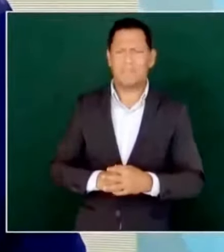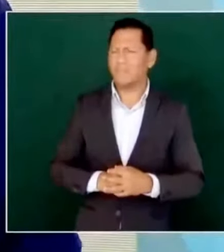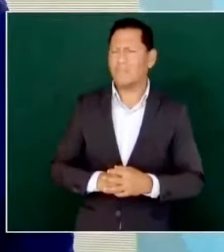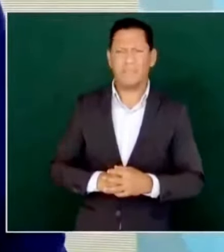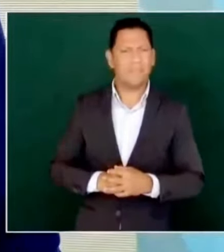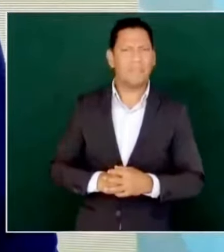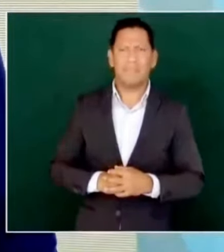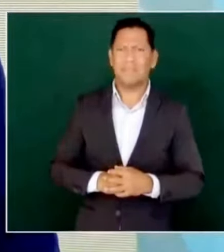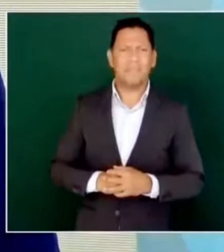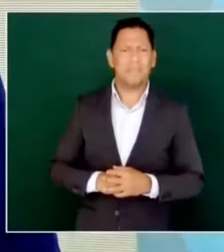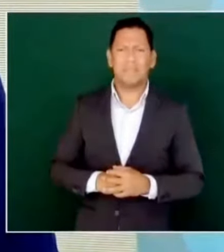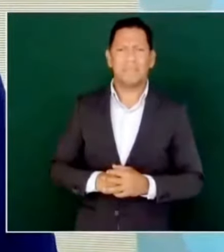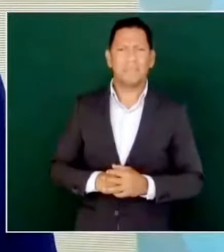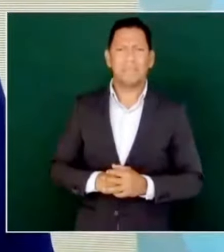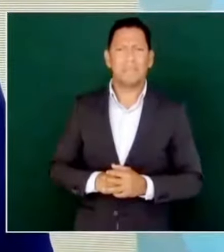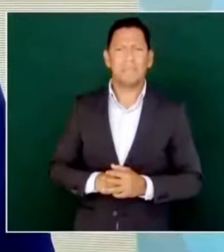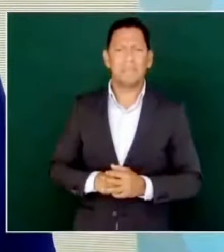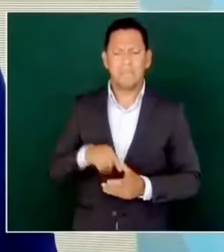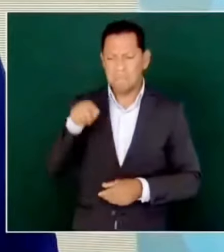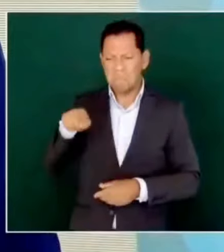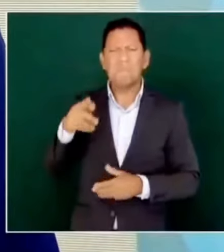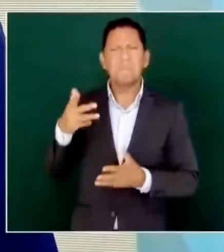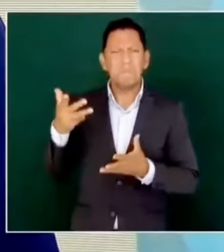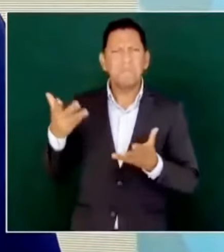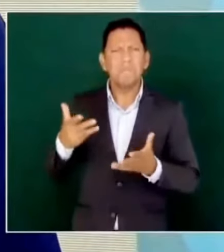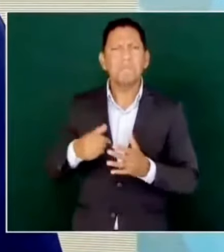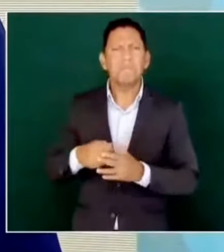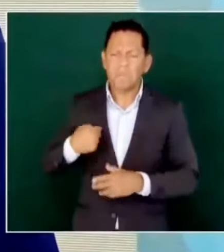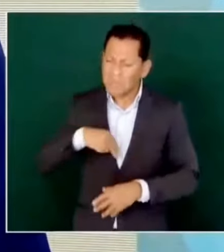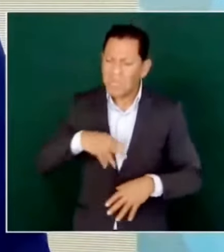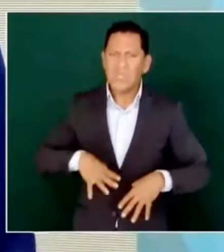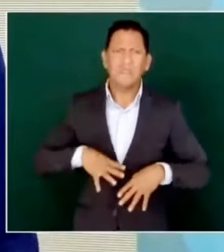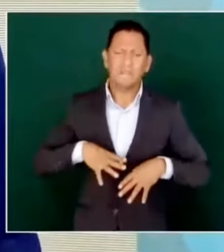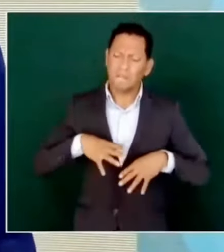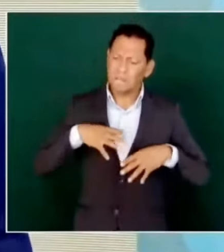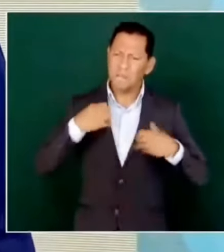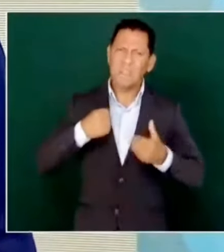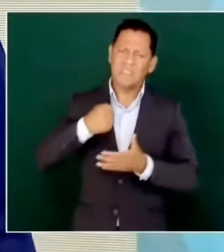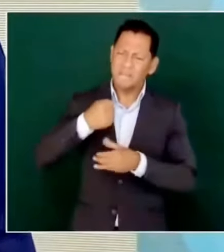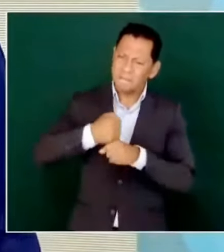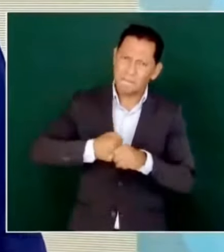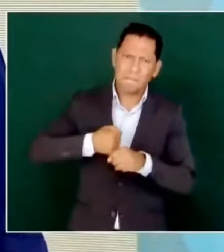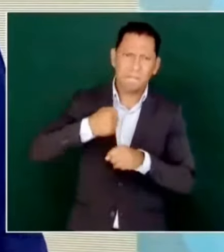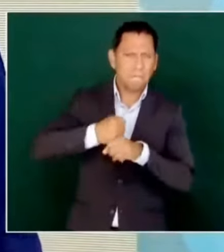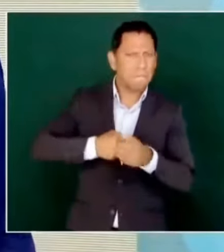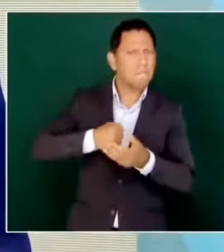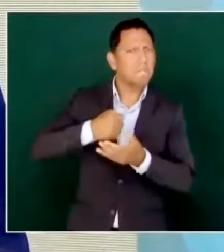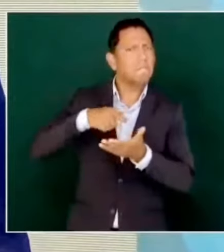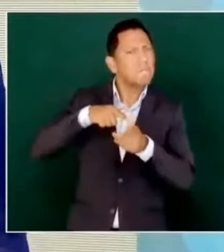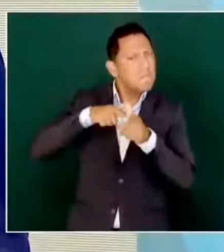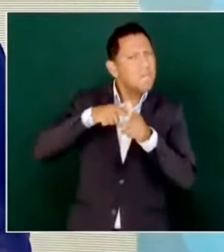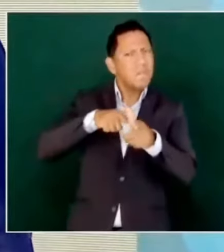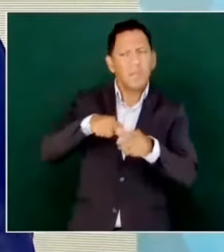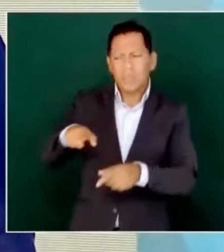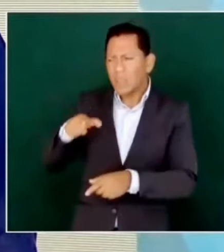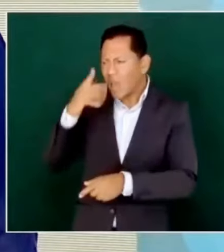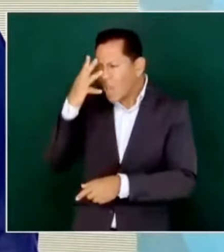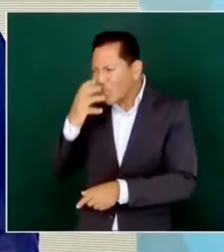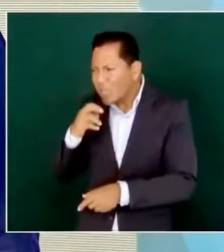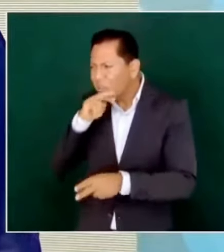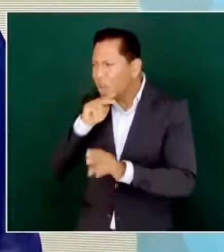esos me decían, vamos a seguir adelante, no se desanime